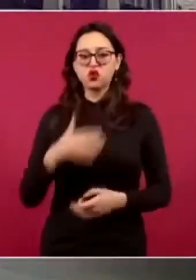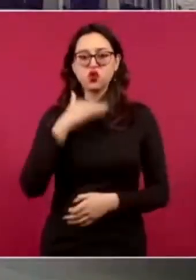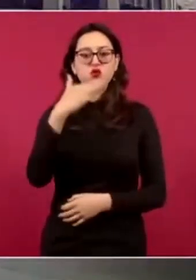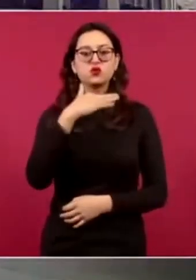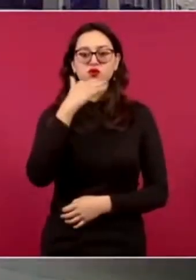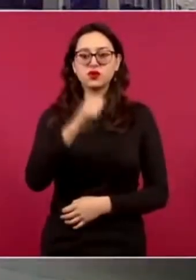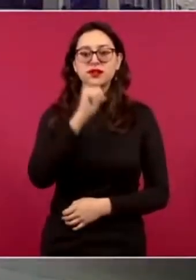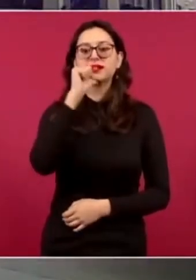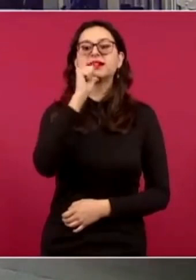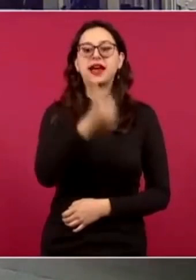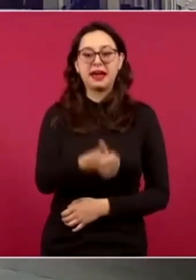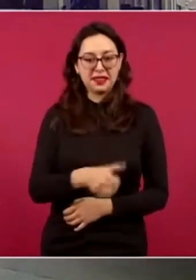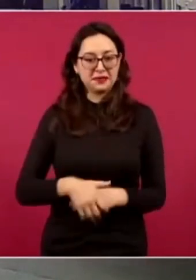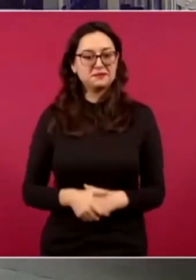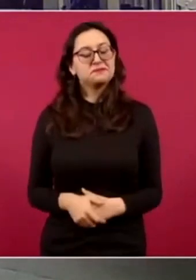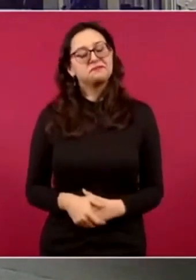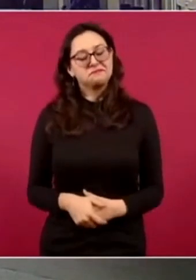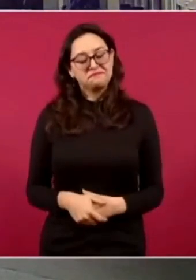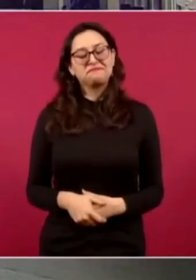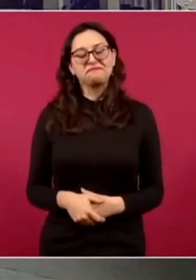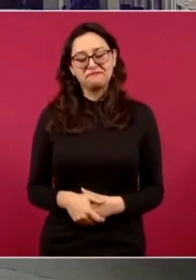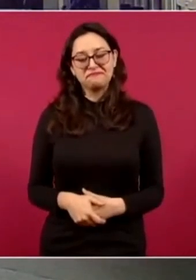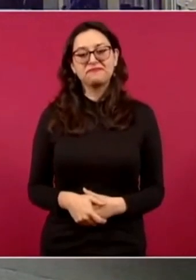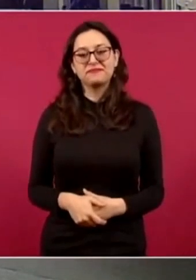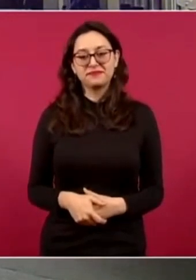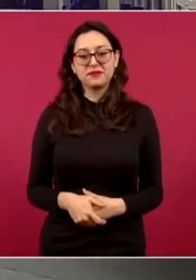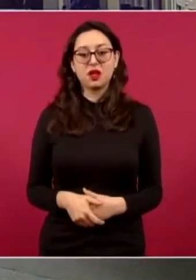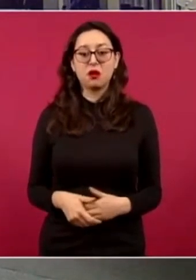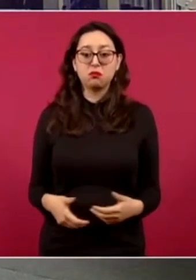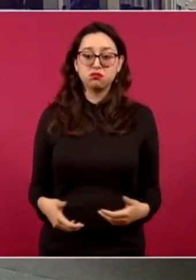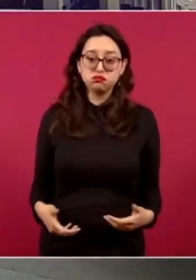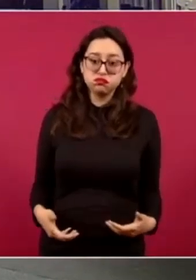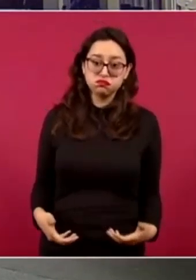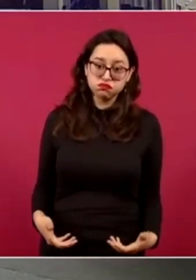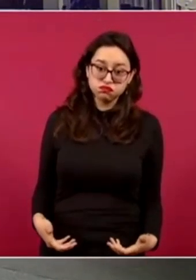Ya no está zambio.